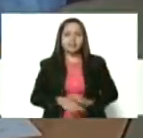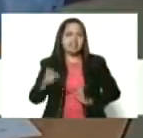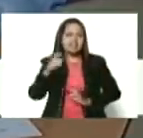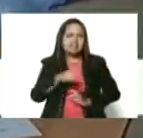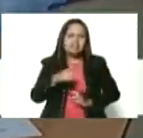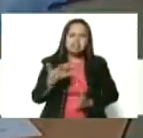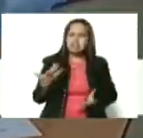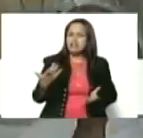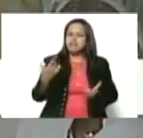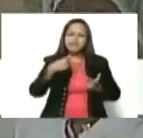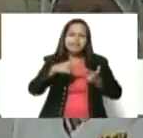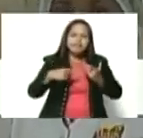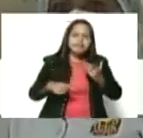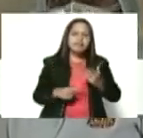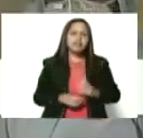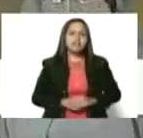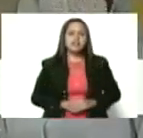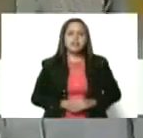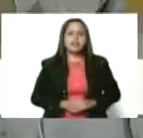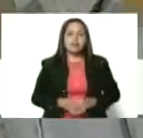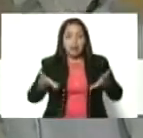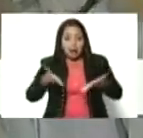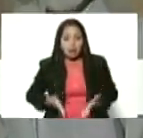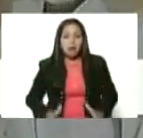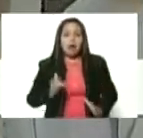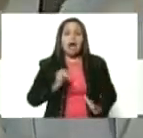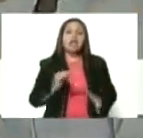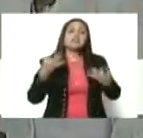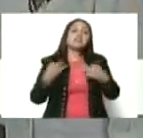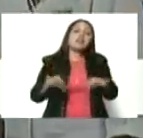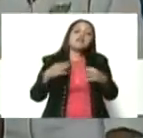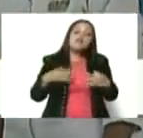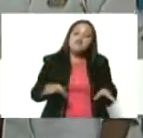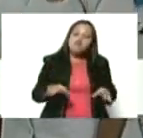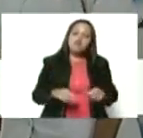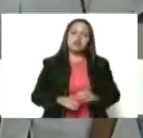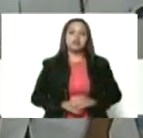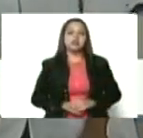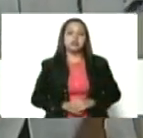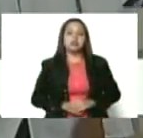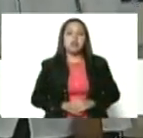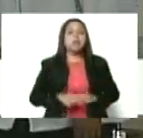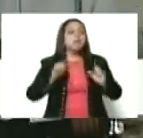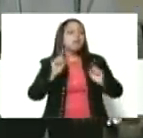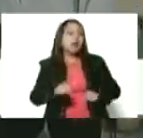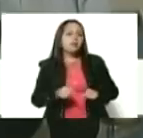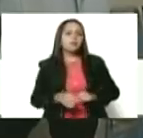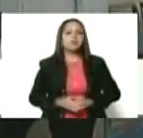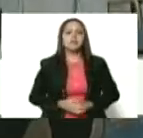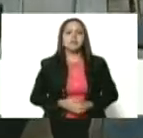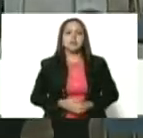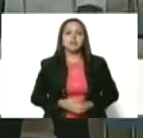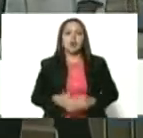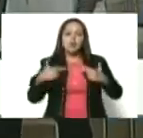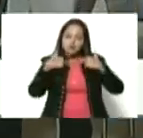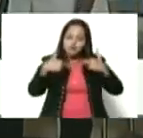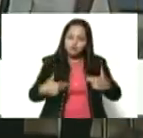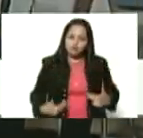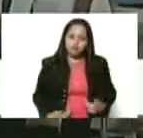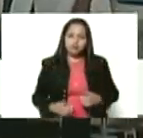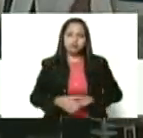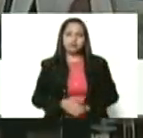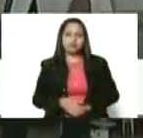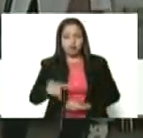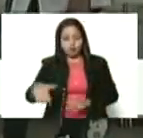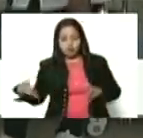herramientas para que el parto sea natural, como decimos, pero además también sea humanizado. Acá yo me